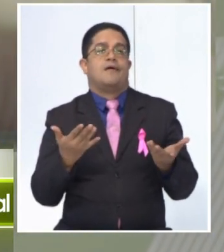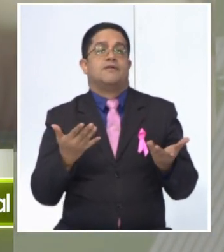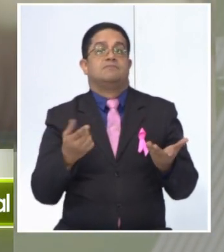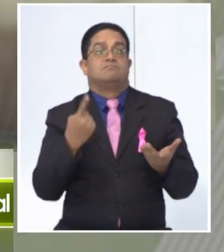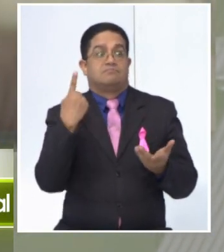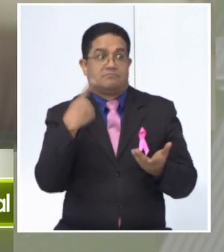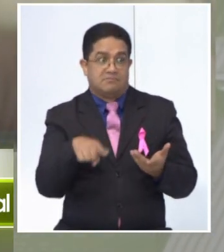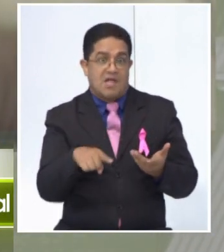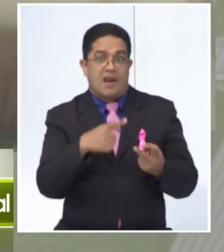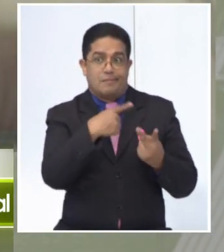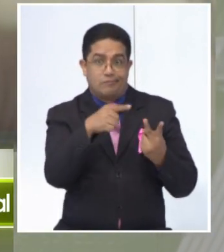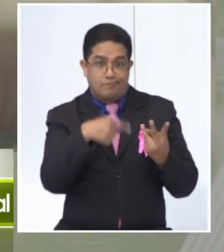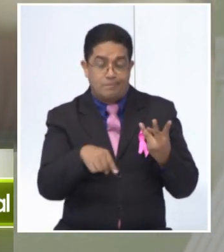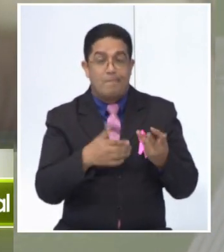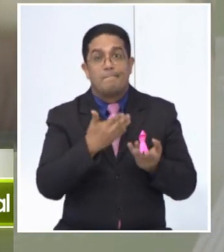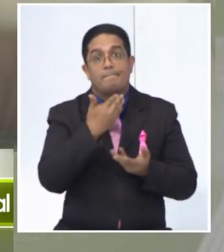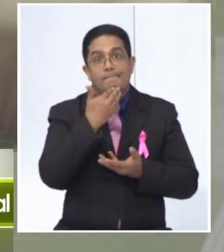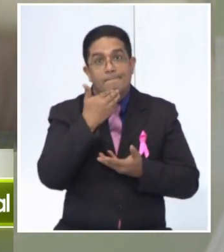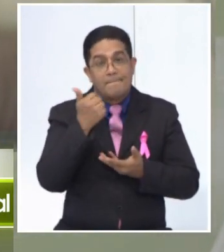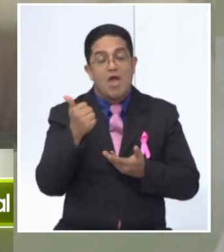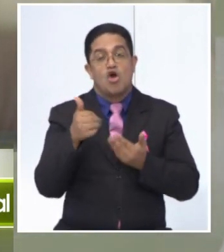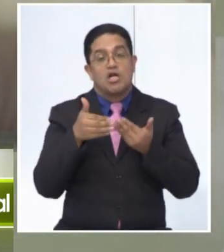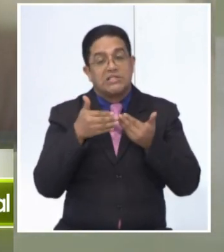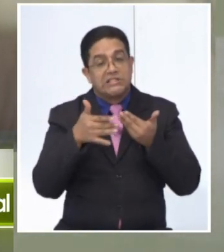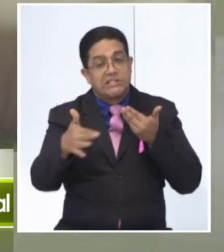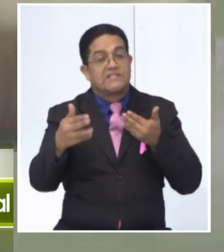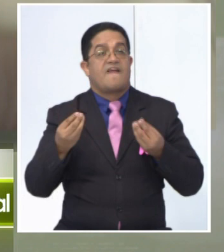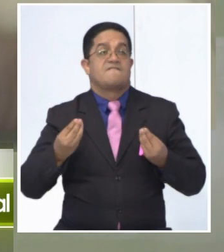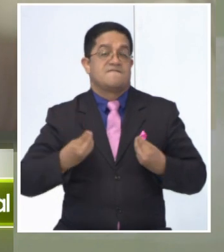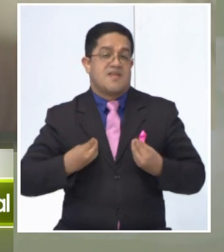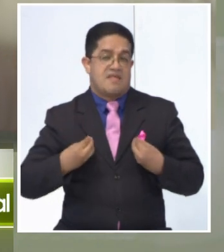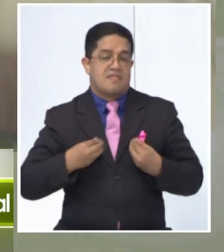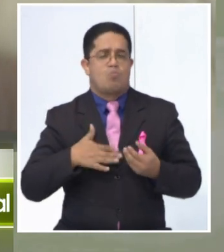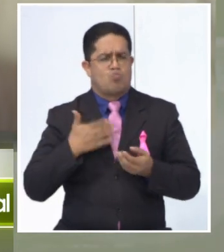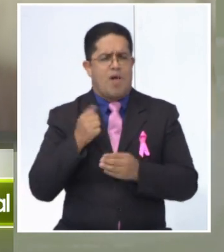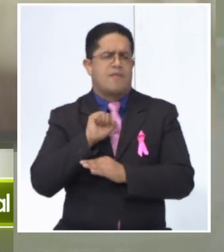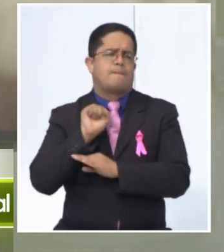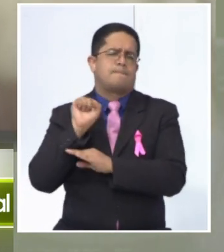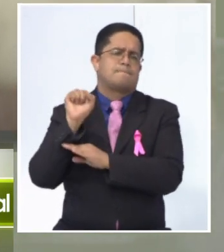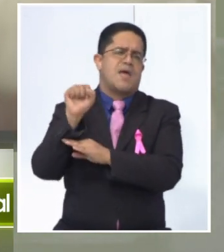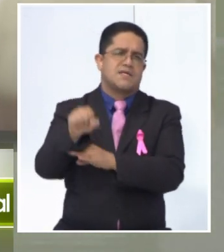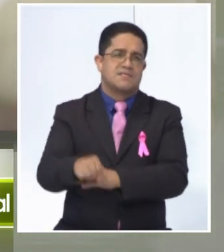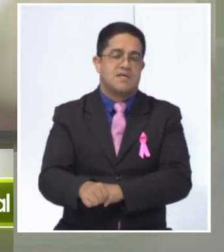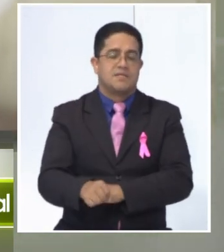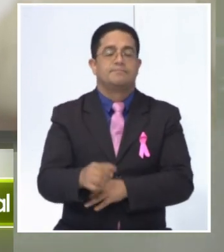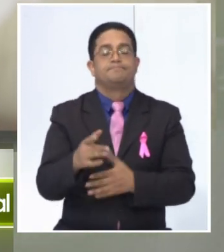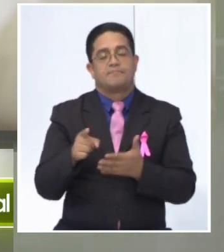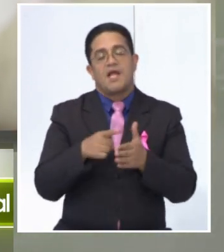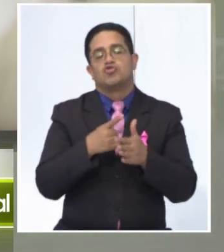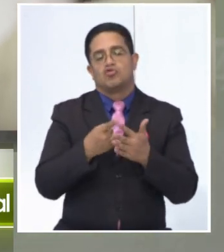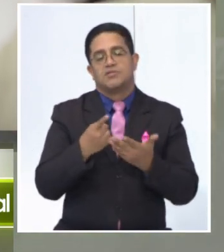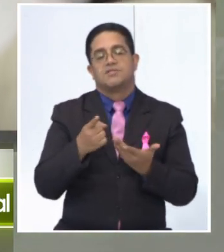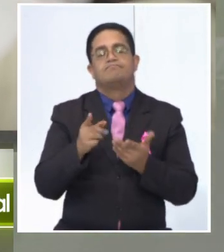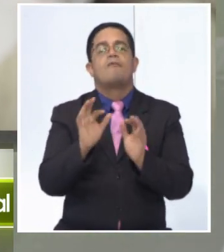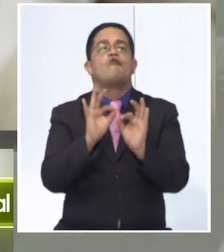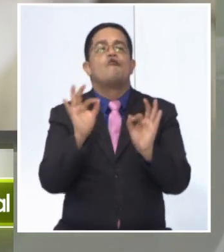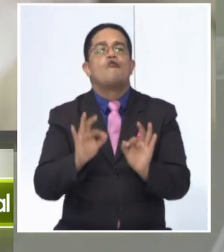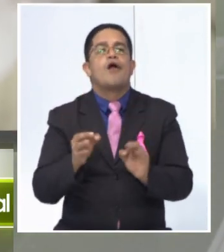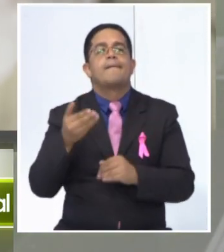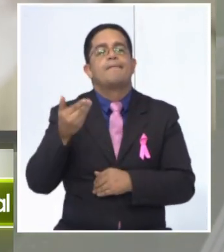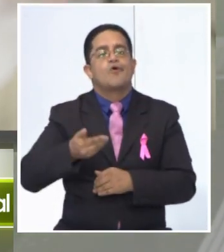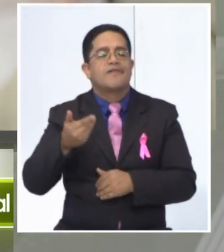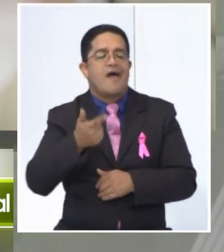tener un mejor pronóstico y puedan lograr superar la enfermedad. Entonces, creo que una de las formas más importantes para